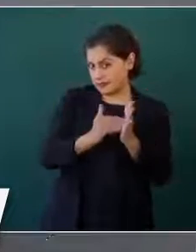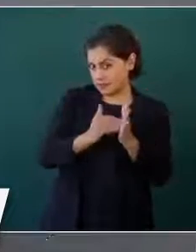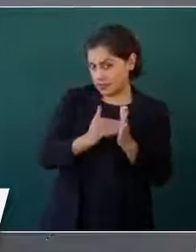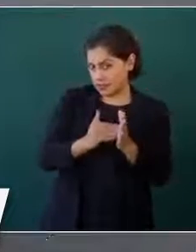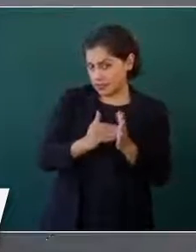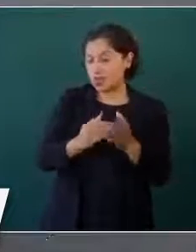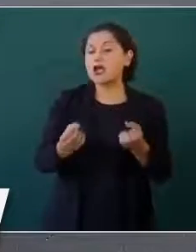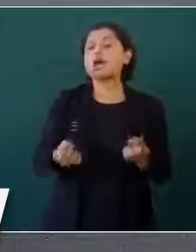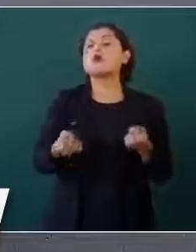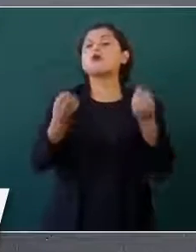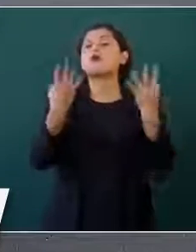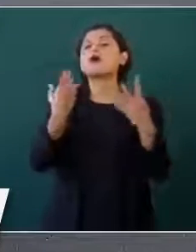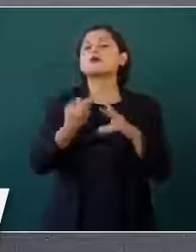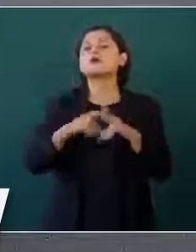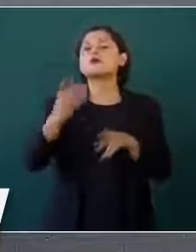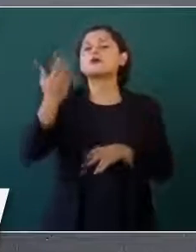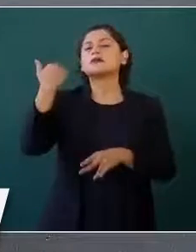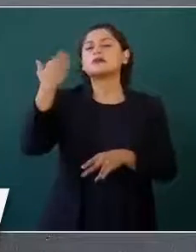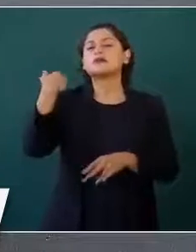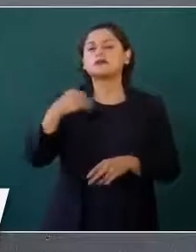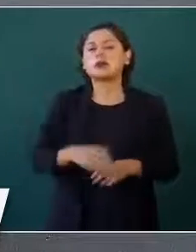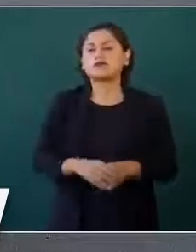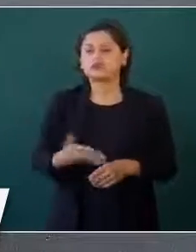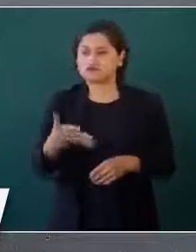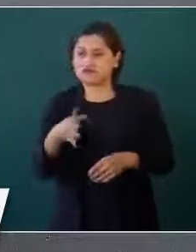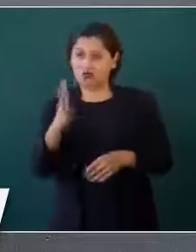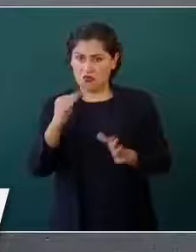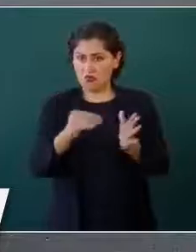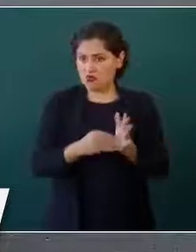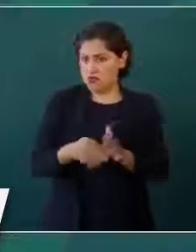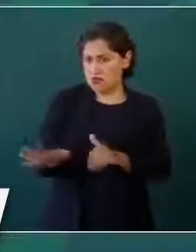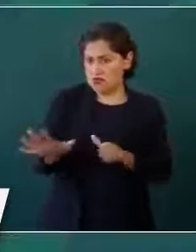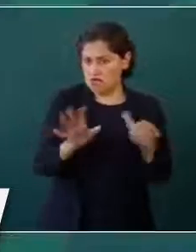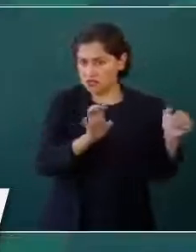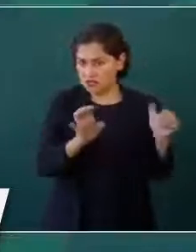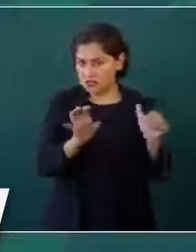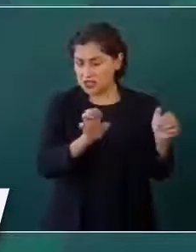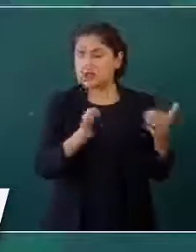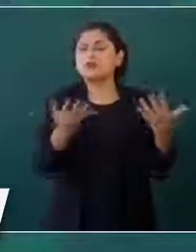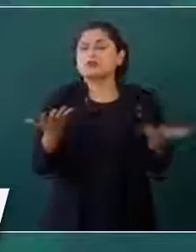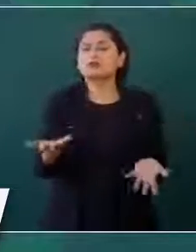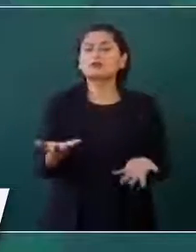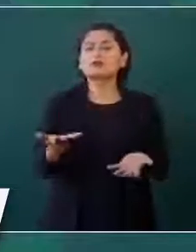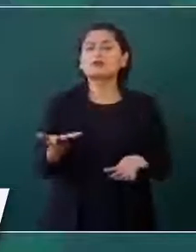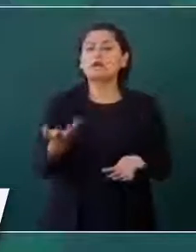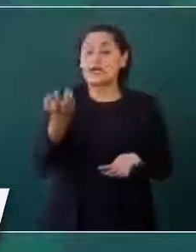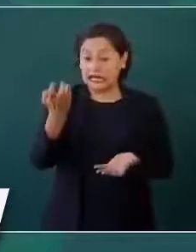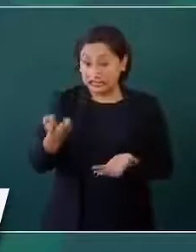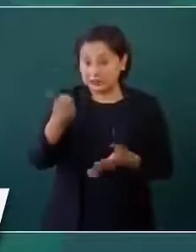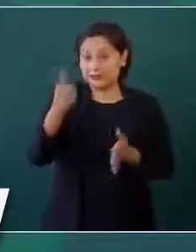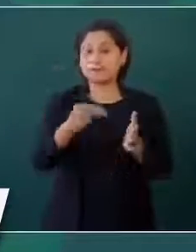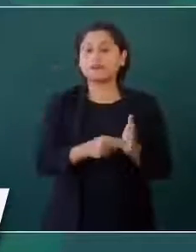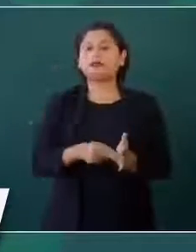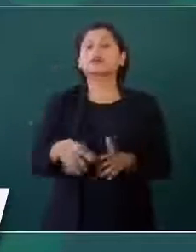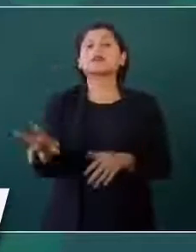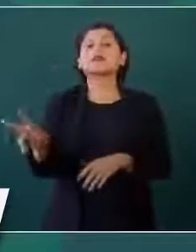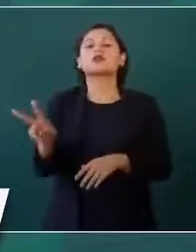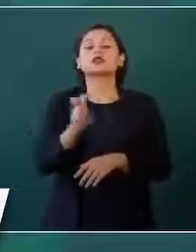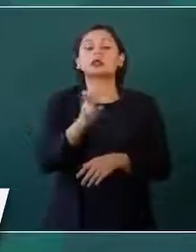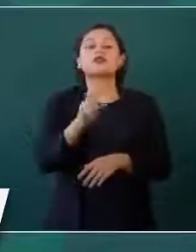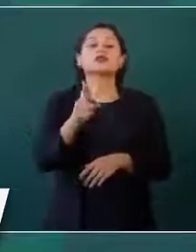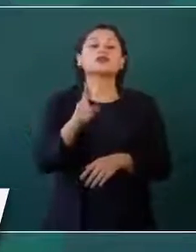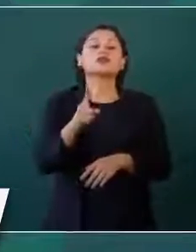comenzamos?, como con cuatro mil 600, de ellos mil 200 rentados